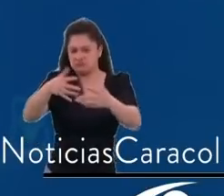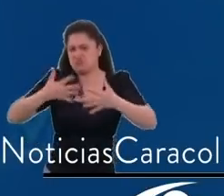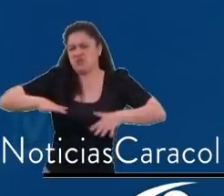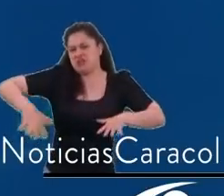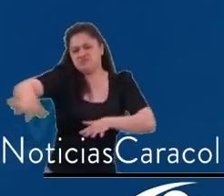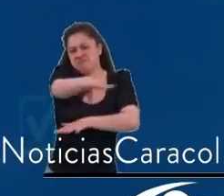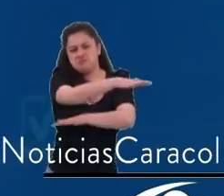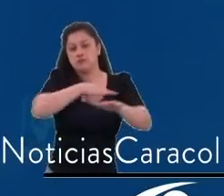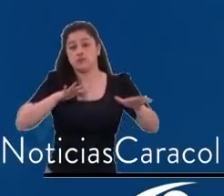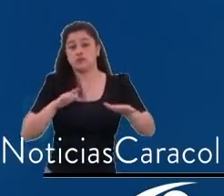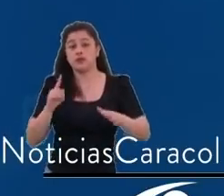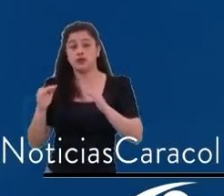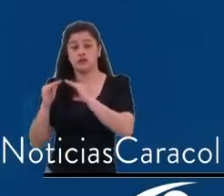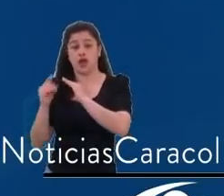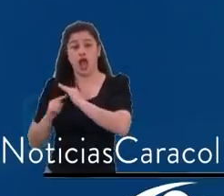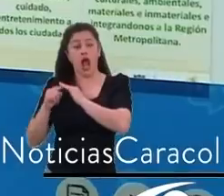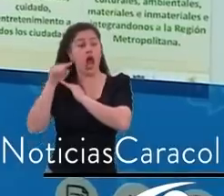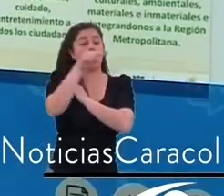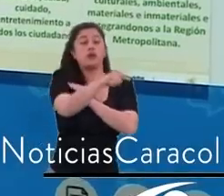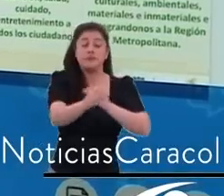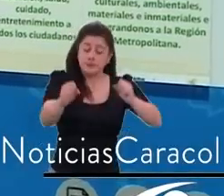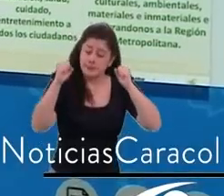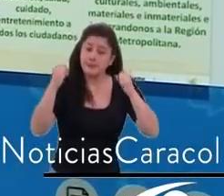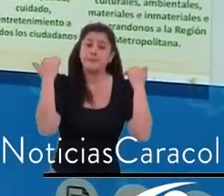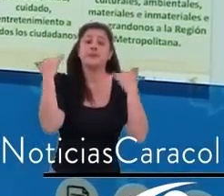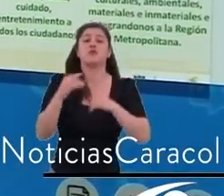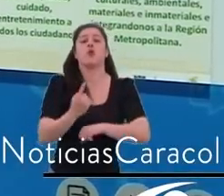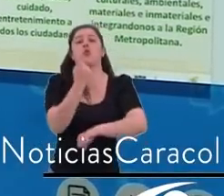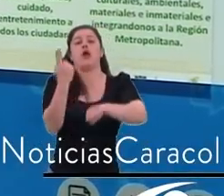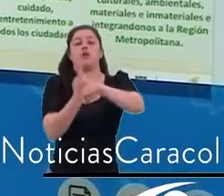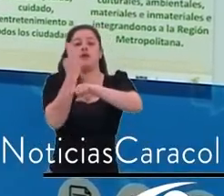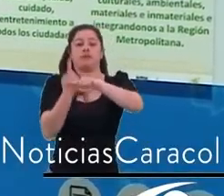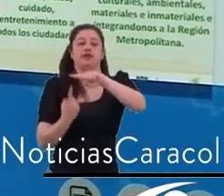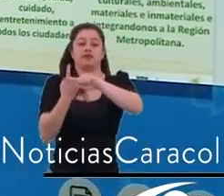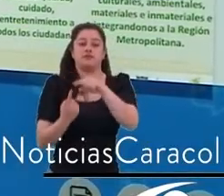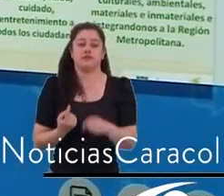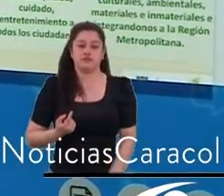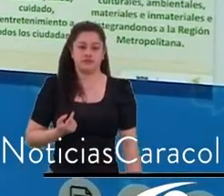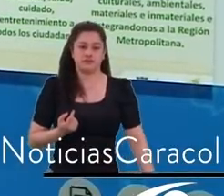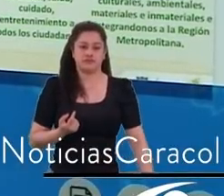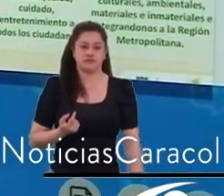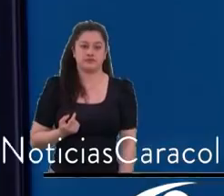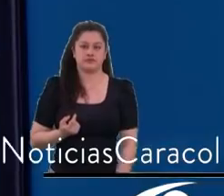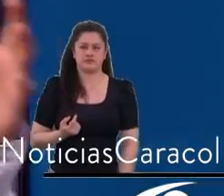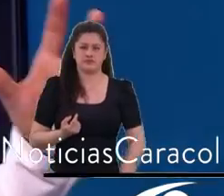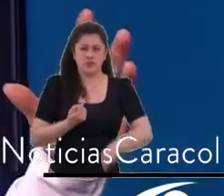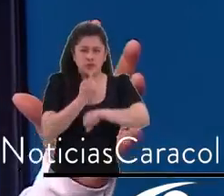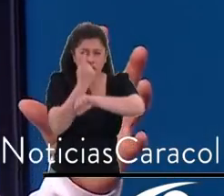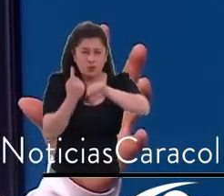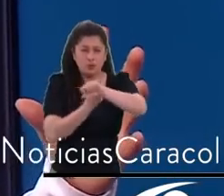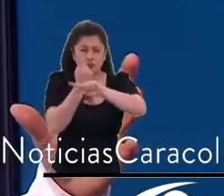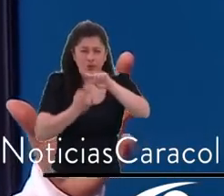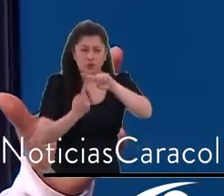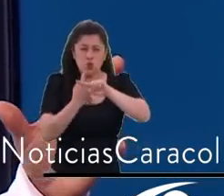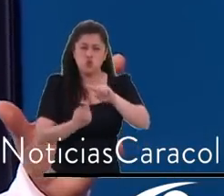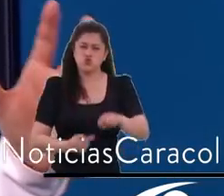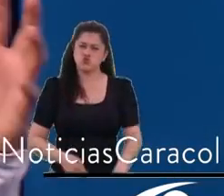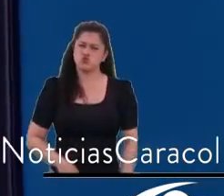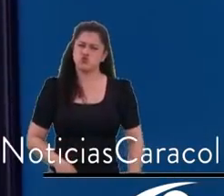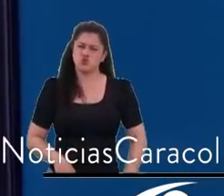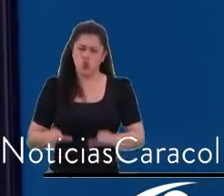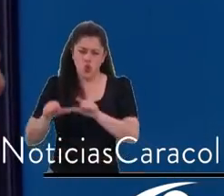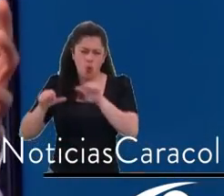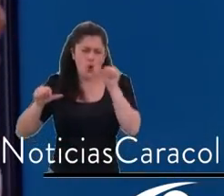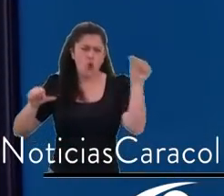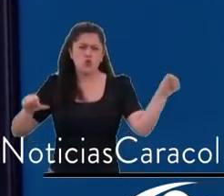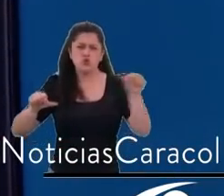demoramos hora y media. Es mucho tiempo, es hora y media yendo y viniendo. Entonces, para que haya más